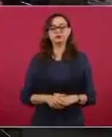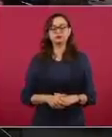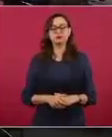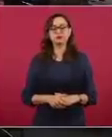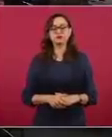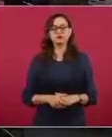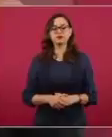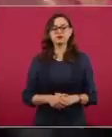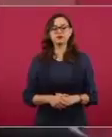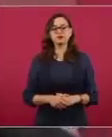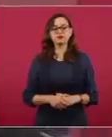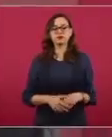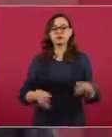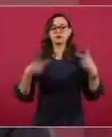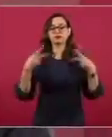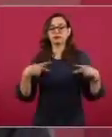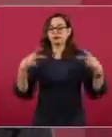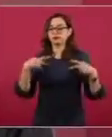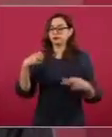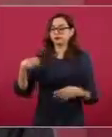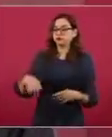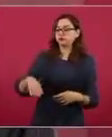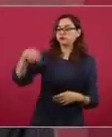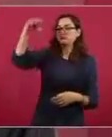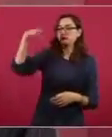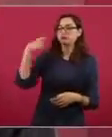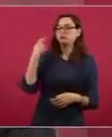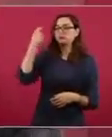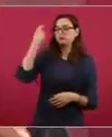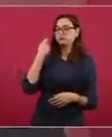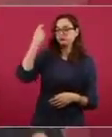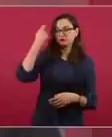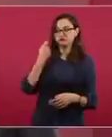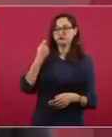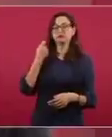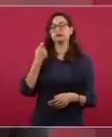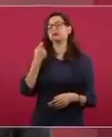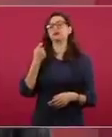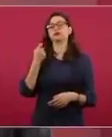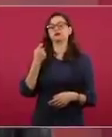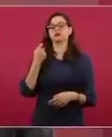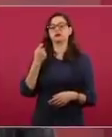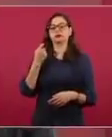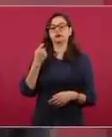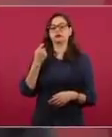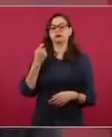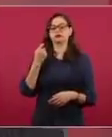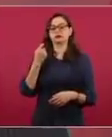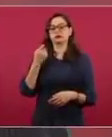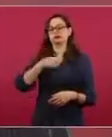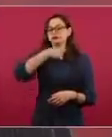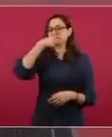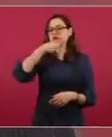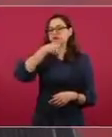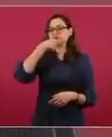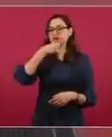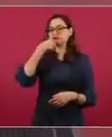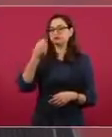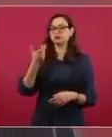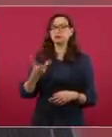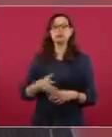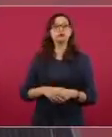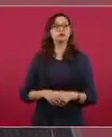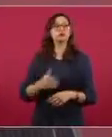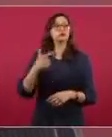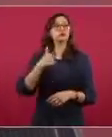Los adultos mayores que reciben pensión, porque hice un compromiso hace un